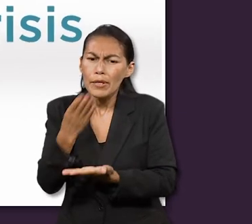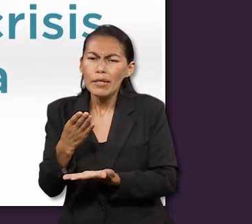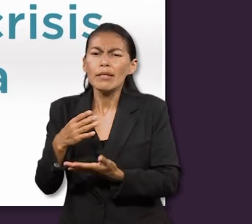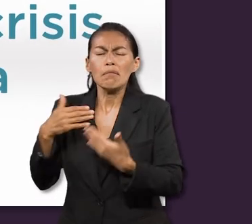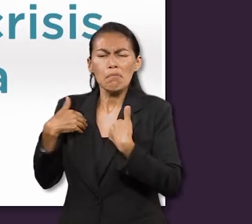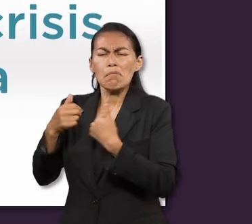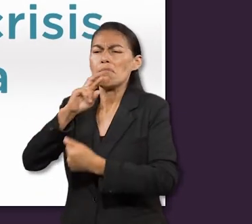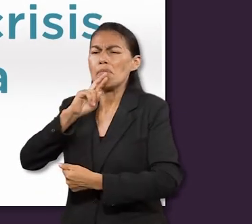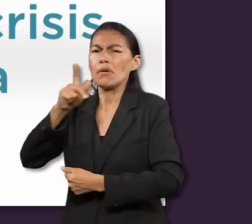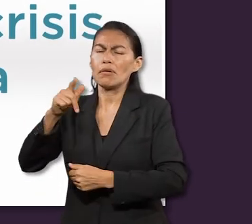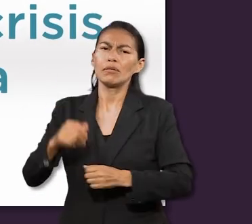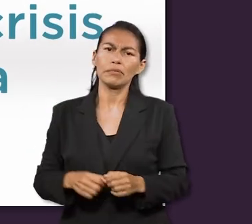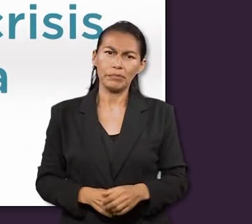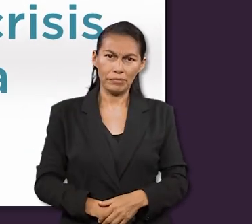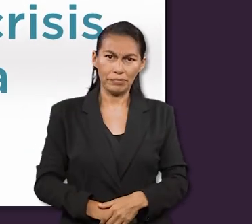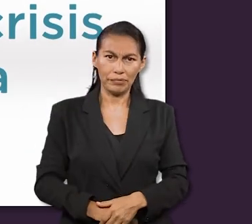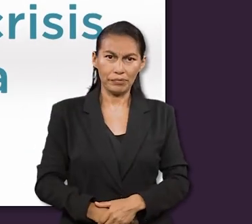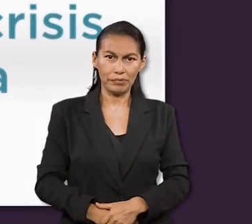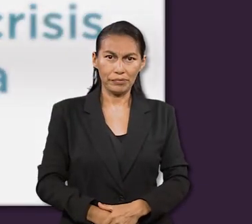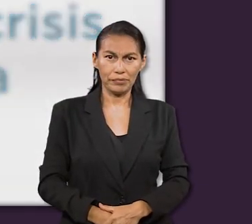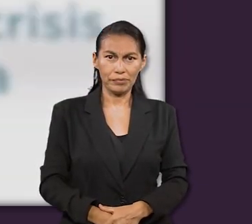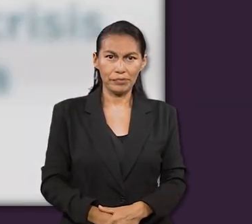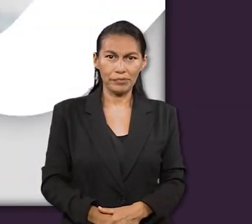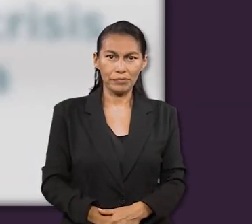vida y a sacar las mejores lecciones.